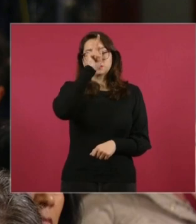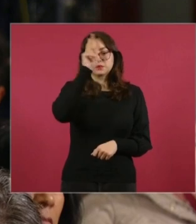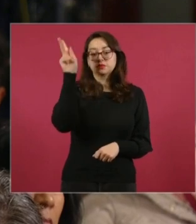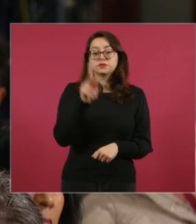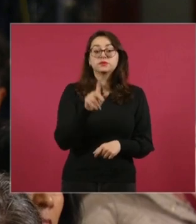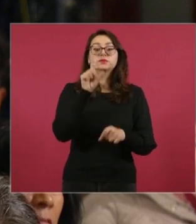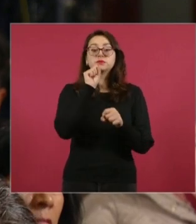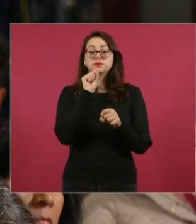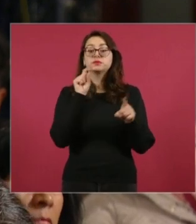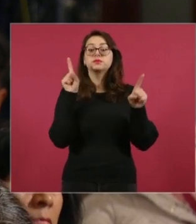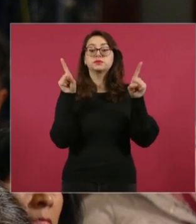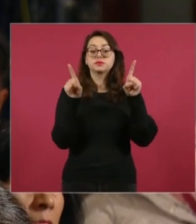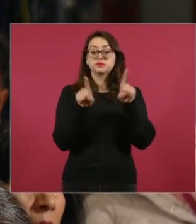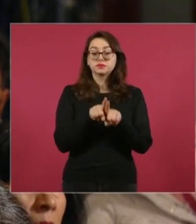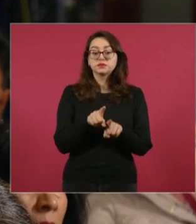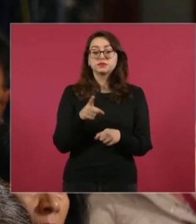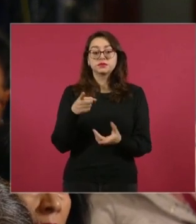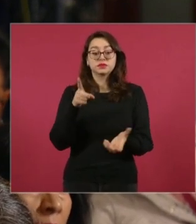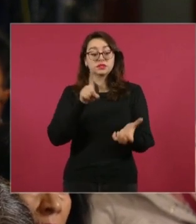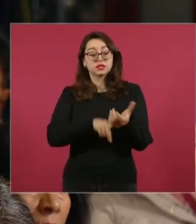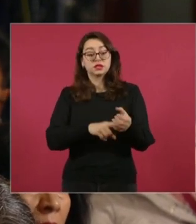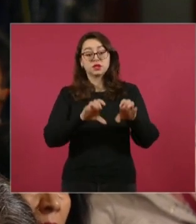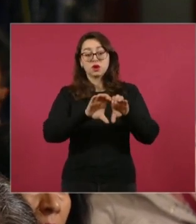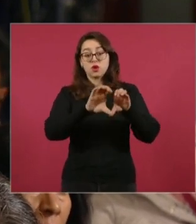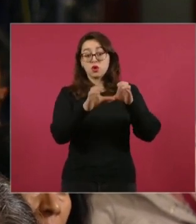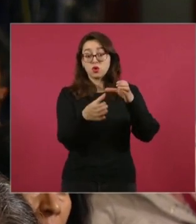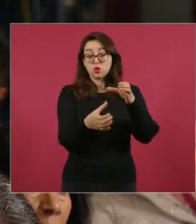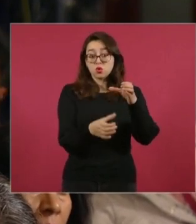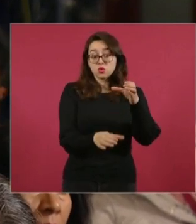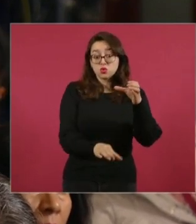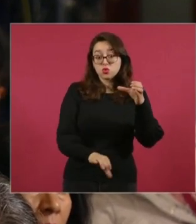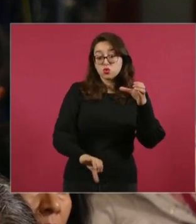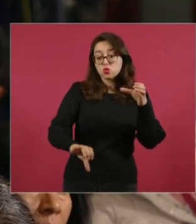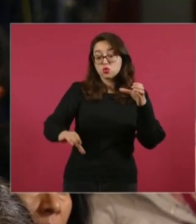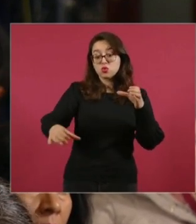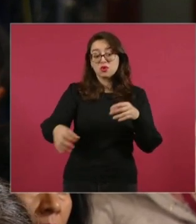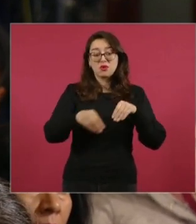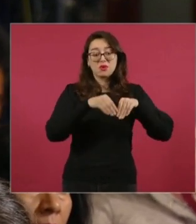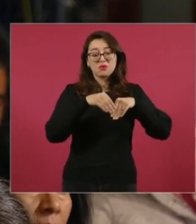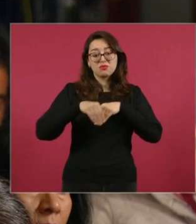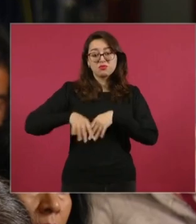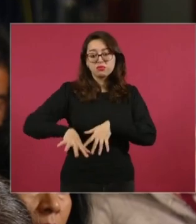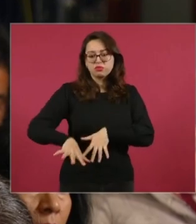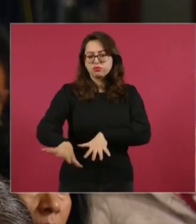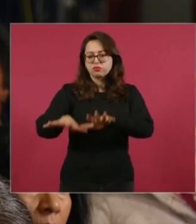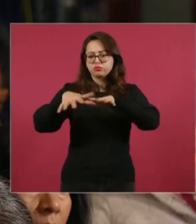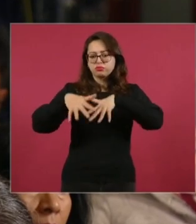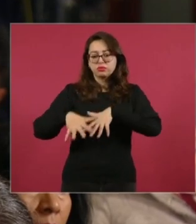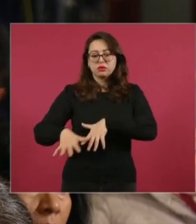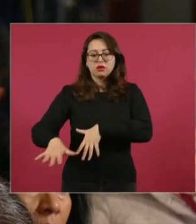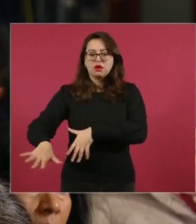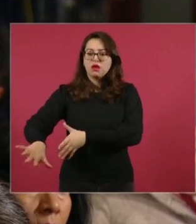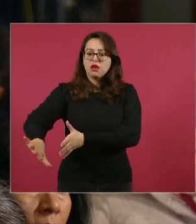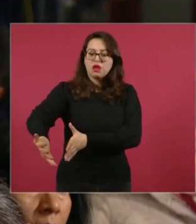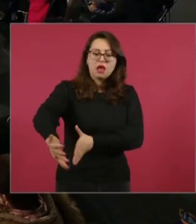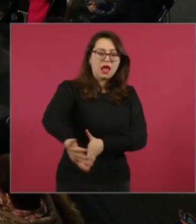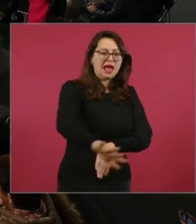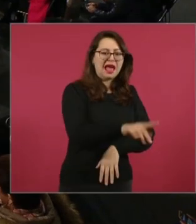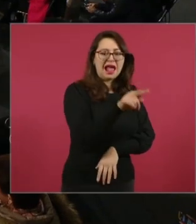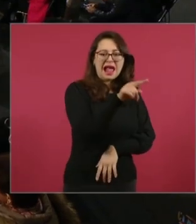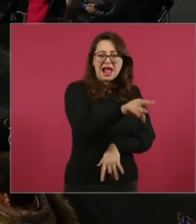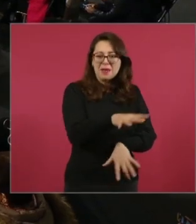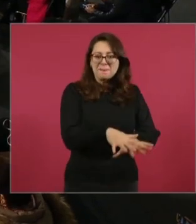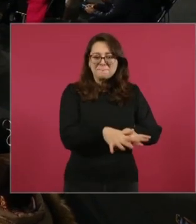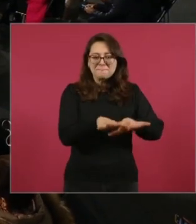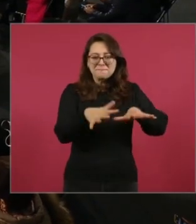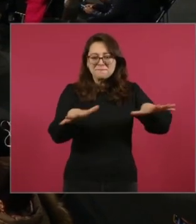los que desembocan en este momento sin descanso en un paraíso y, repito, por medio del arroyo San Carlos y el arroyo Las Ánimas.